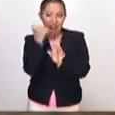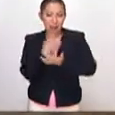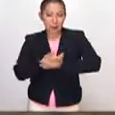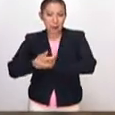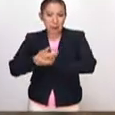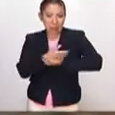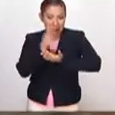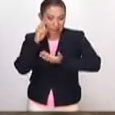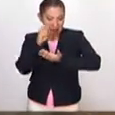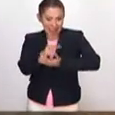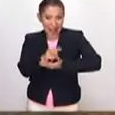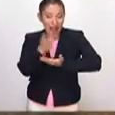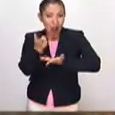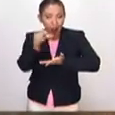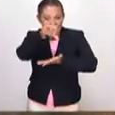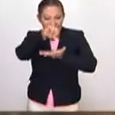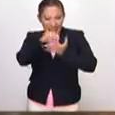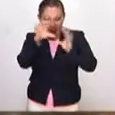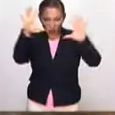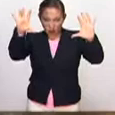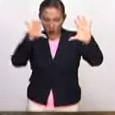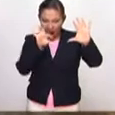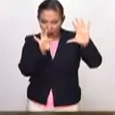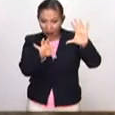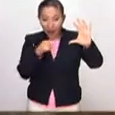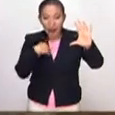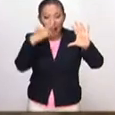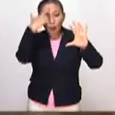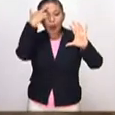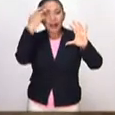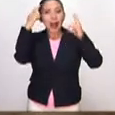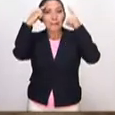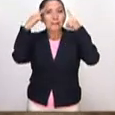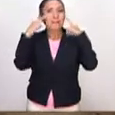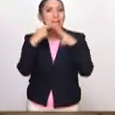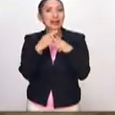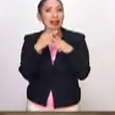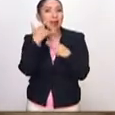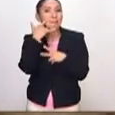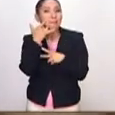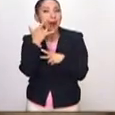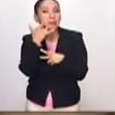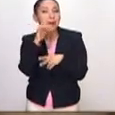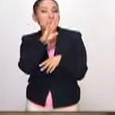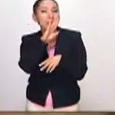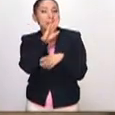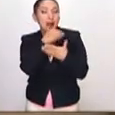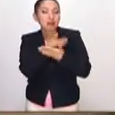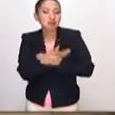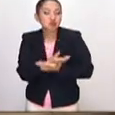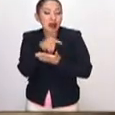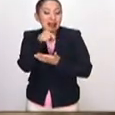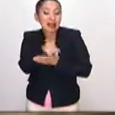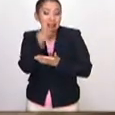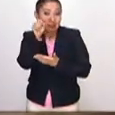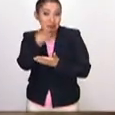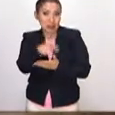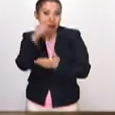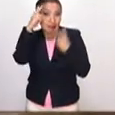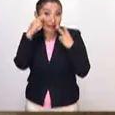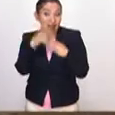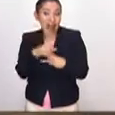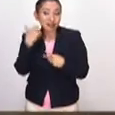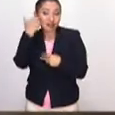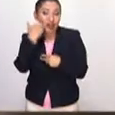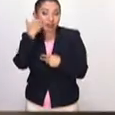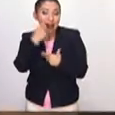prácticamente en el centro de la composición, recuerda a una virgen amabilis, o una mater amabilis, que es la que justamente es virgen de la ternura con el